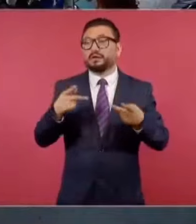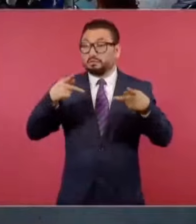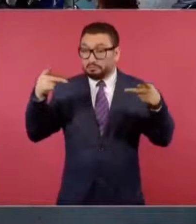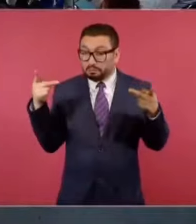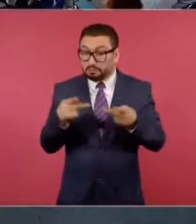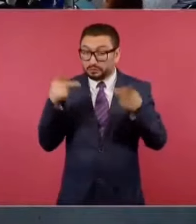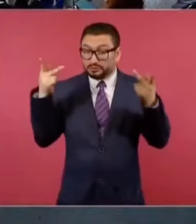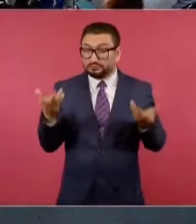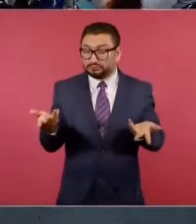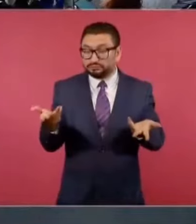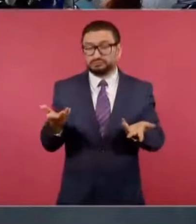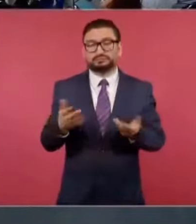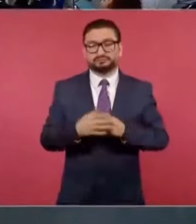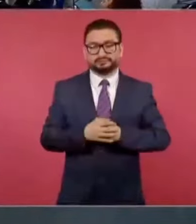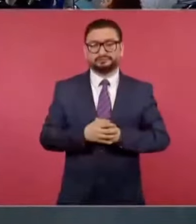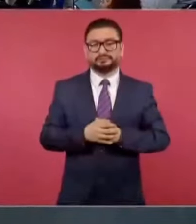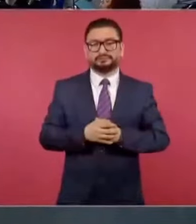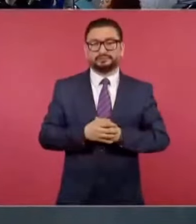coincidencia.